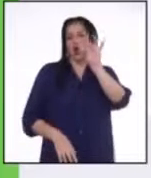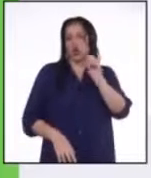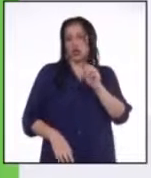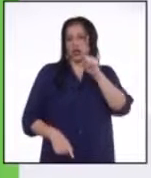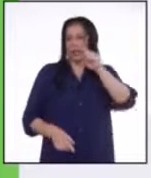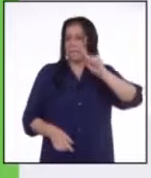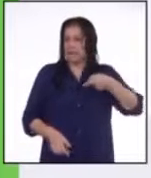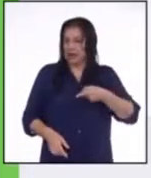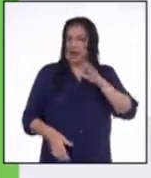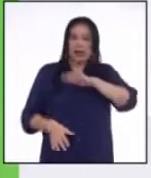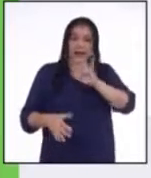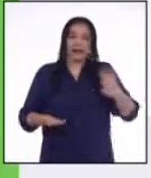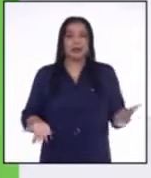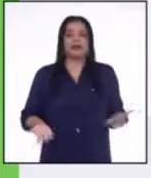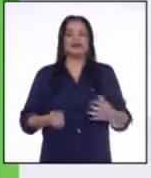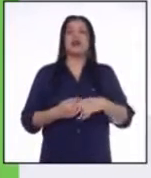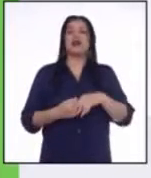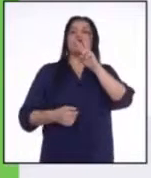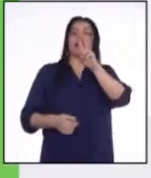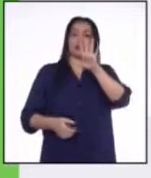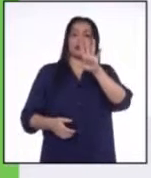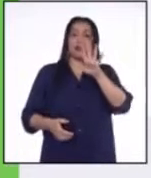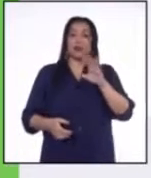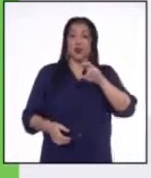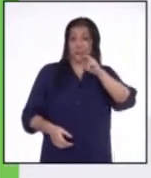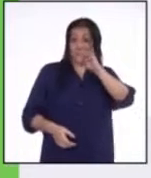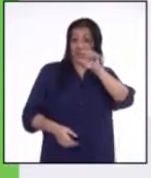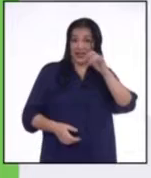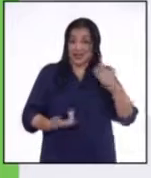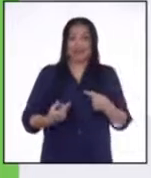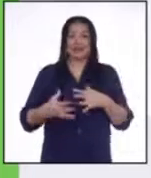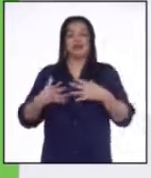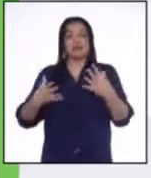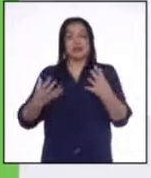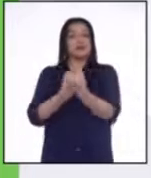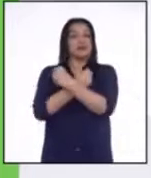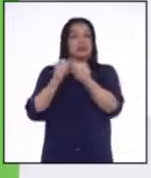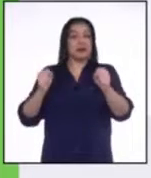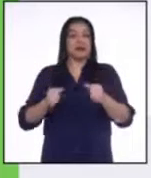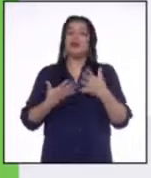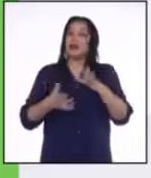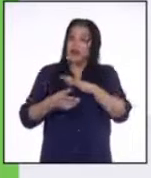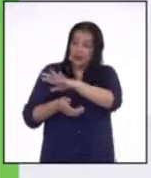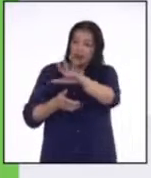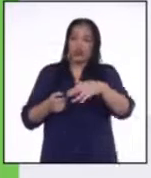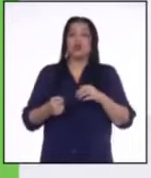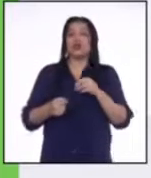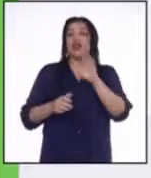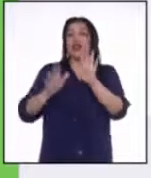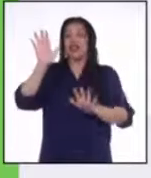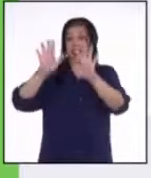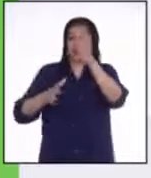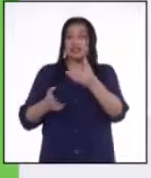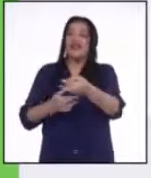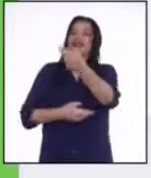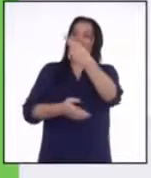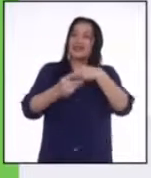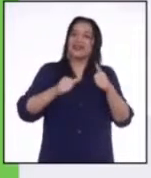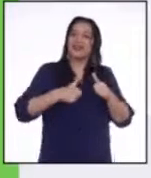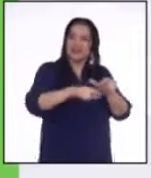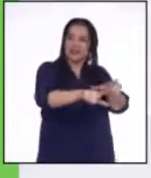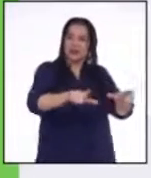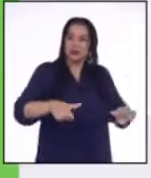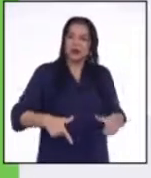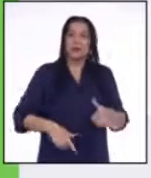de educación ambiental. 25 manatíes fueron rescatados y de los cuales 15 ya pudieron retornar a su hábitat natural. Y